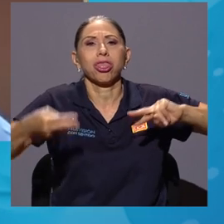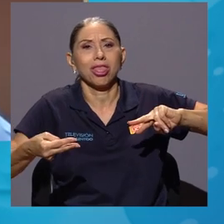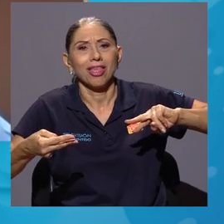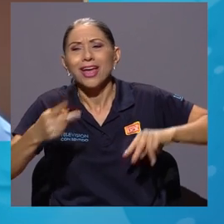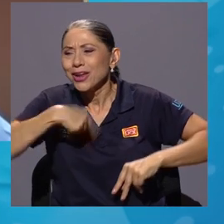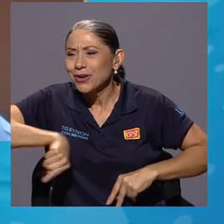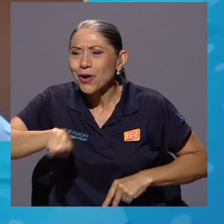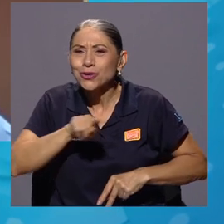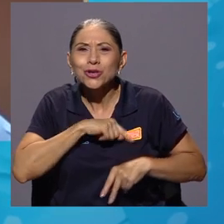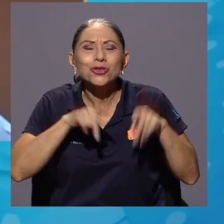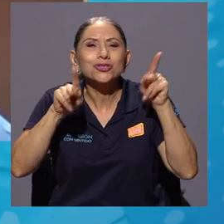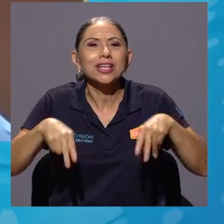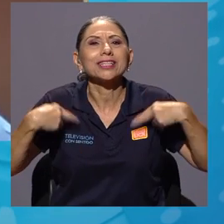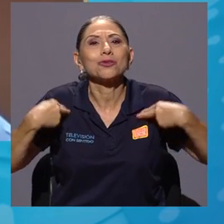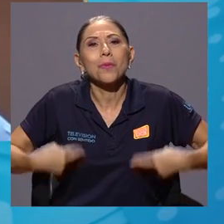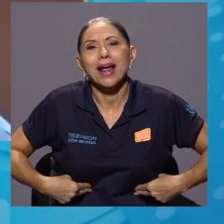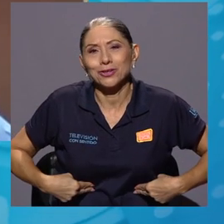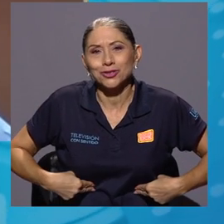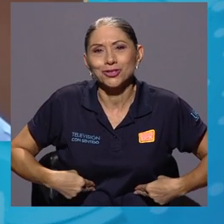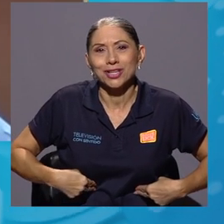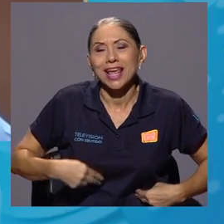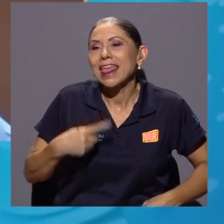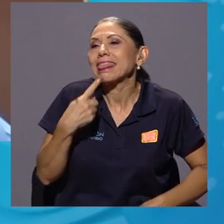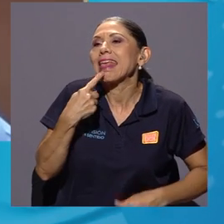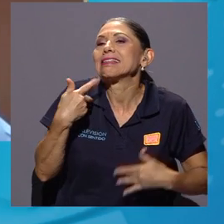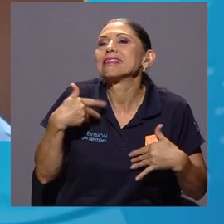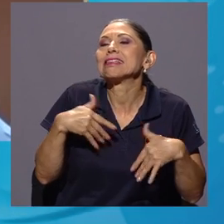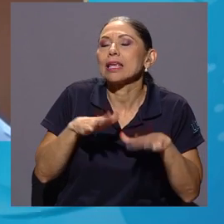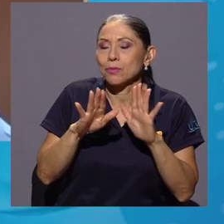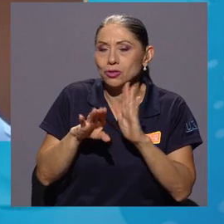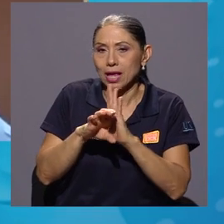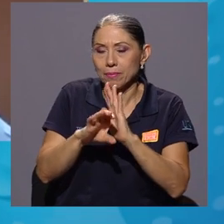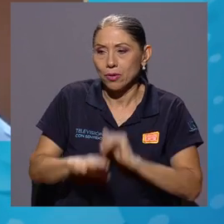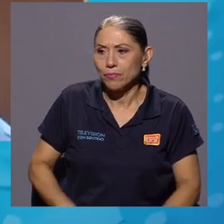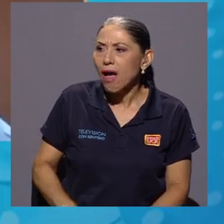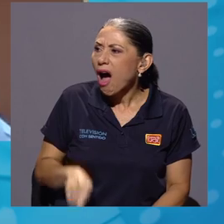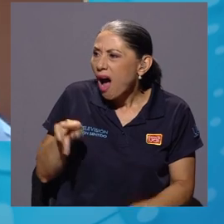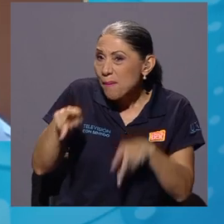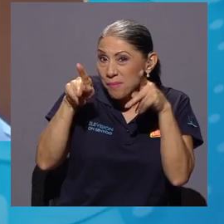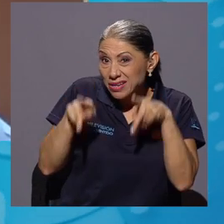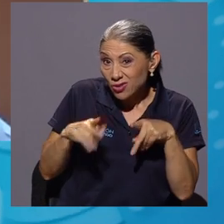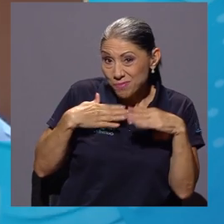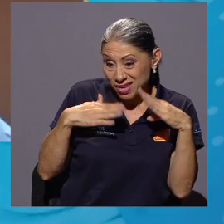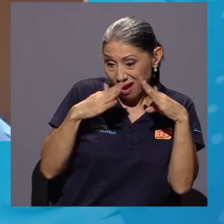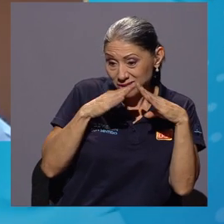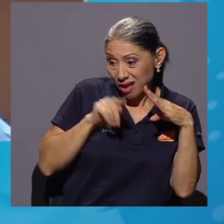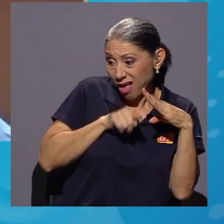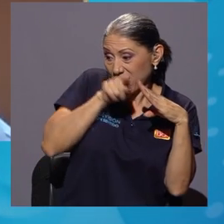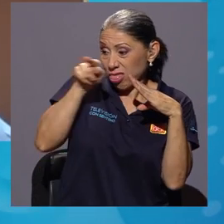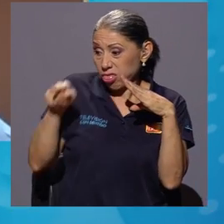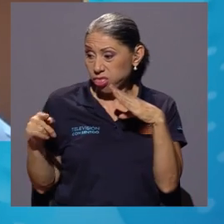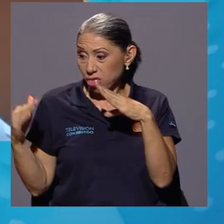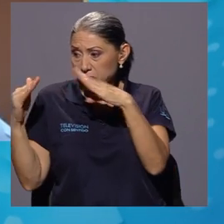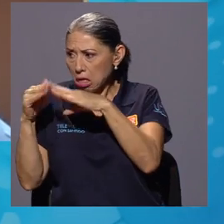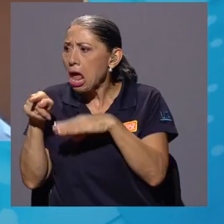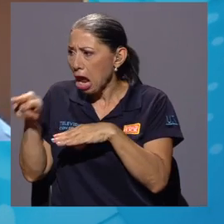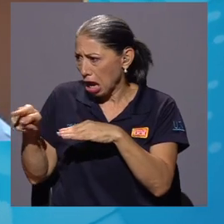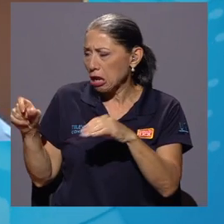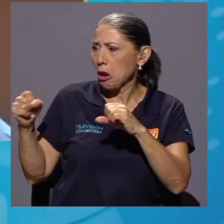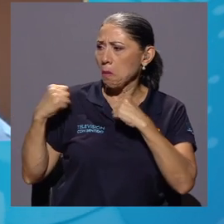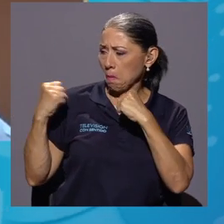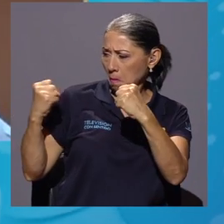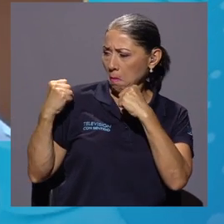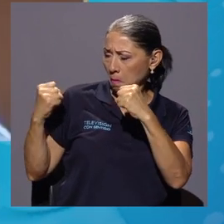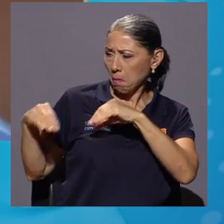de decir, mi vecino hacía actividad física y se murió por COVID.